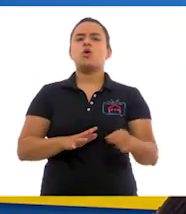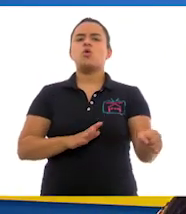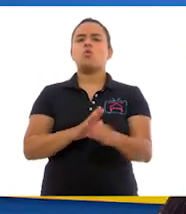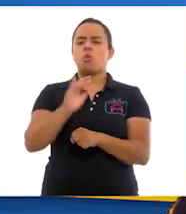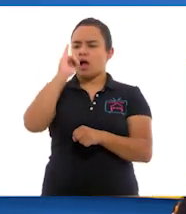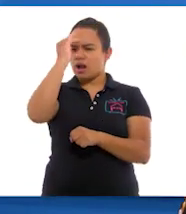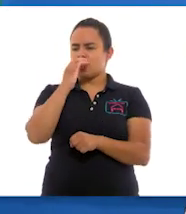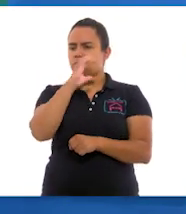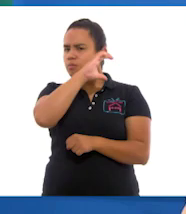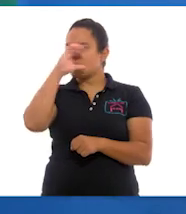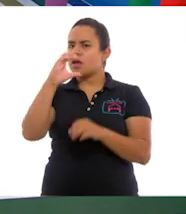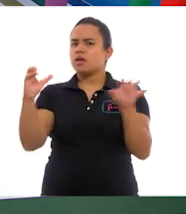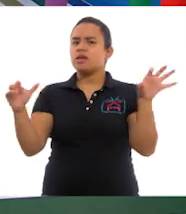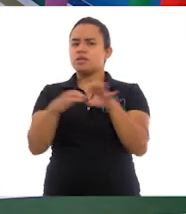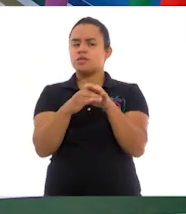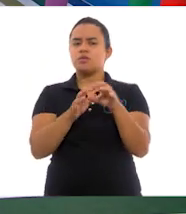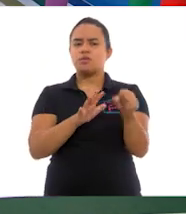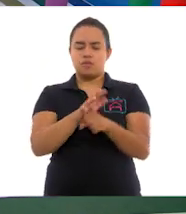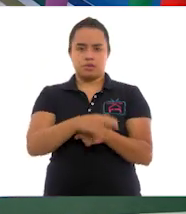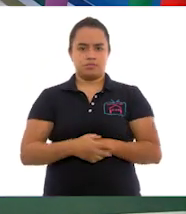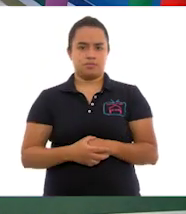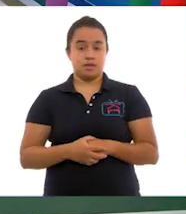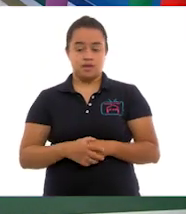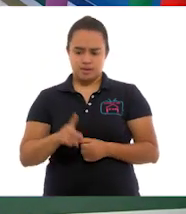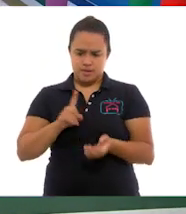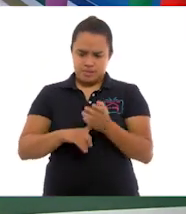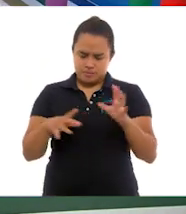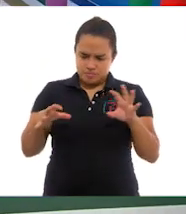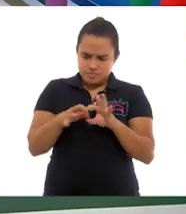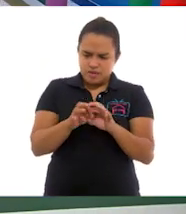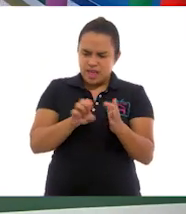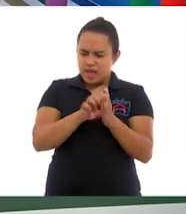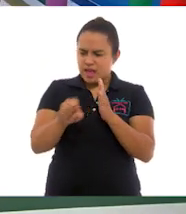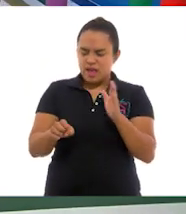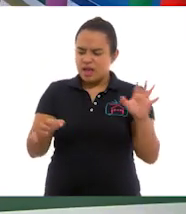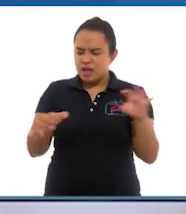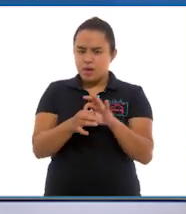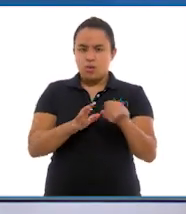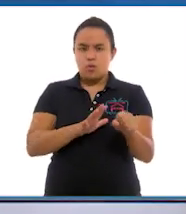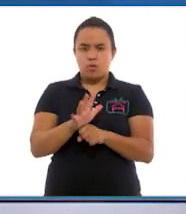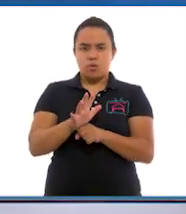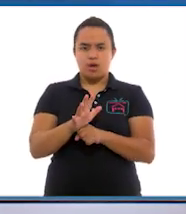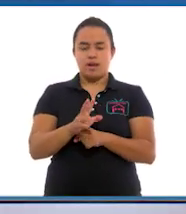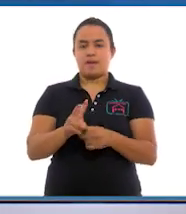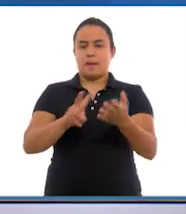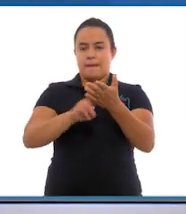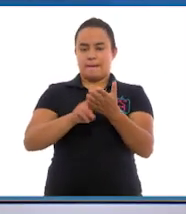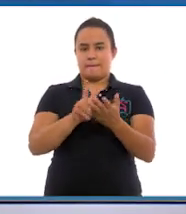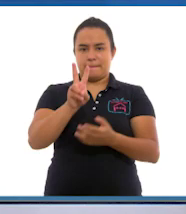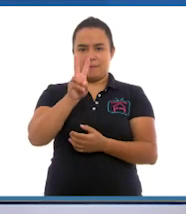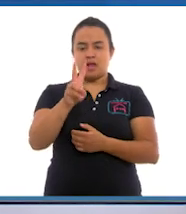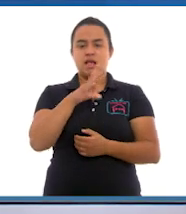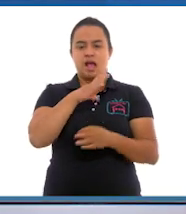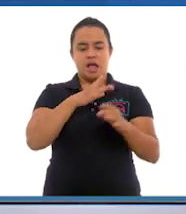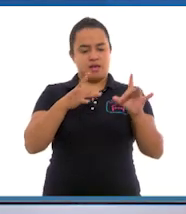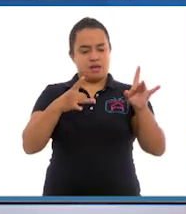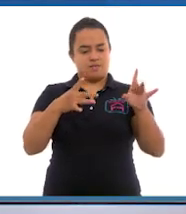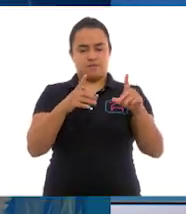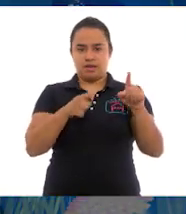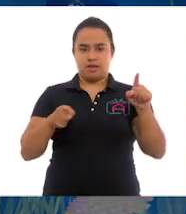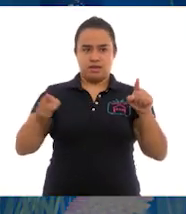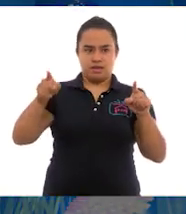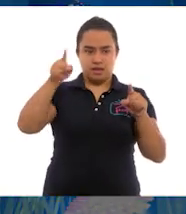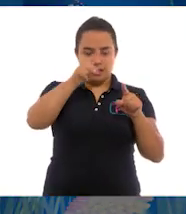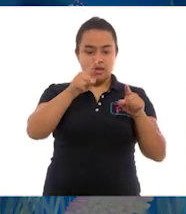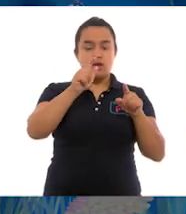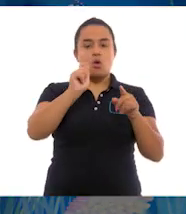la imagen que le corresponde? Ah, pues la imagen que le ejemplifica es la acción del planeta verde, que tiene las flechitas que simbolizan